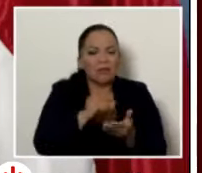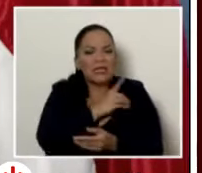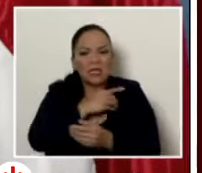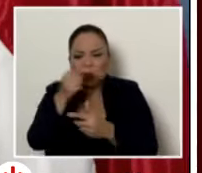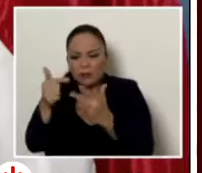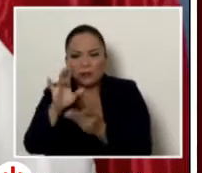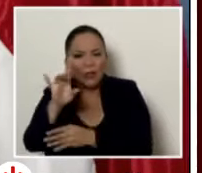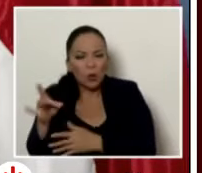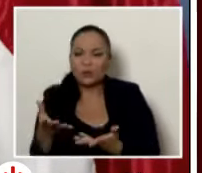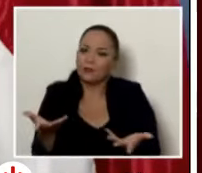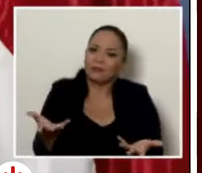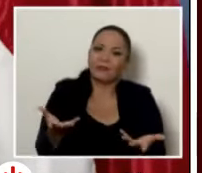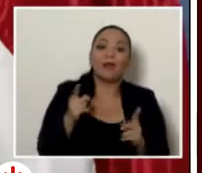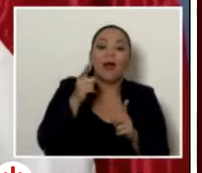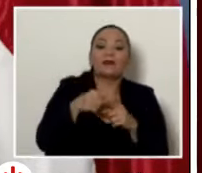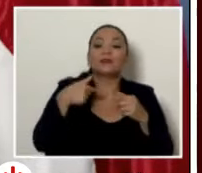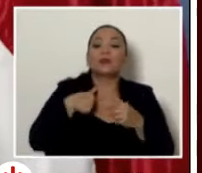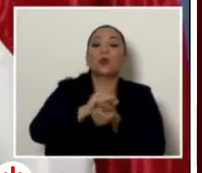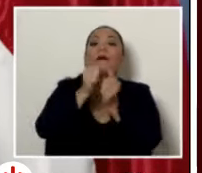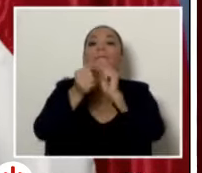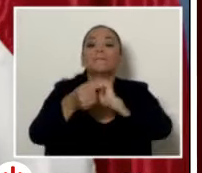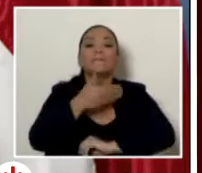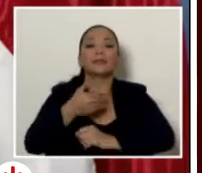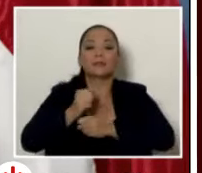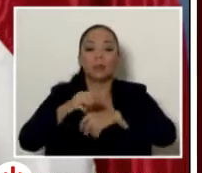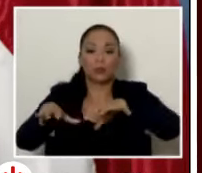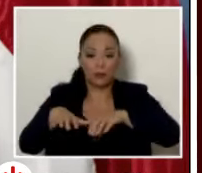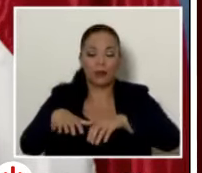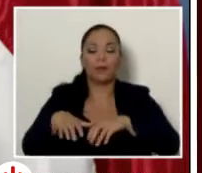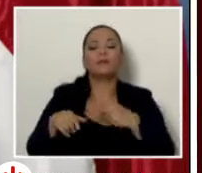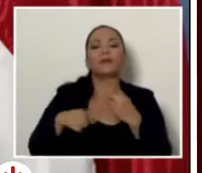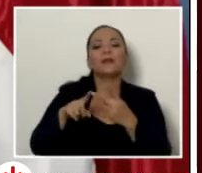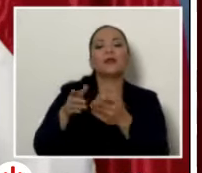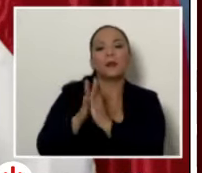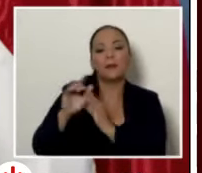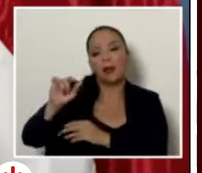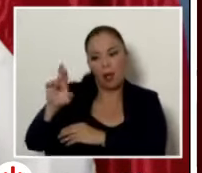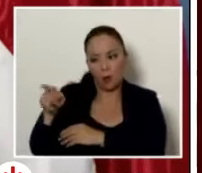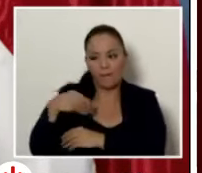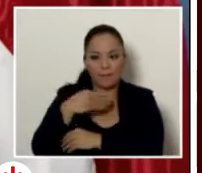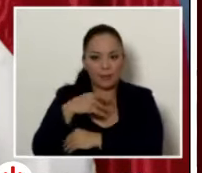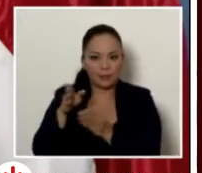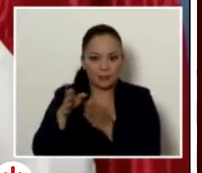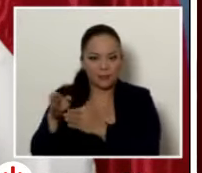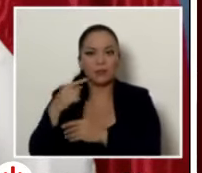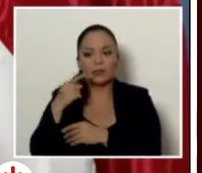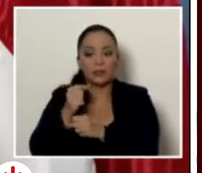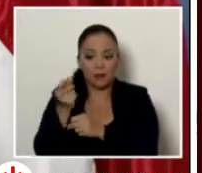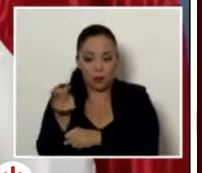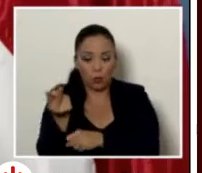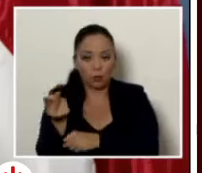que cambié al Presidente Ejecutivo y le pedí a doña Laura Fernández que trabajara con don Alejandro Guillén